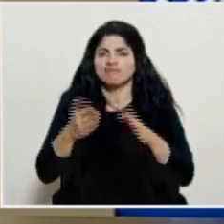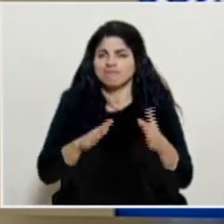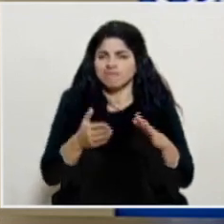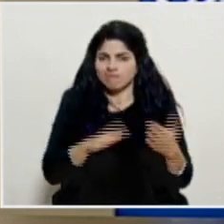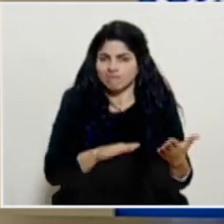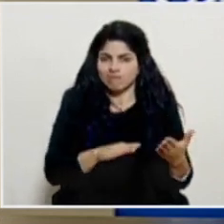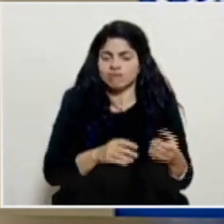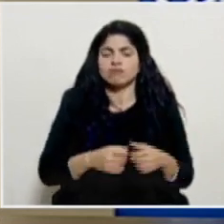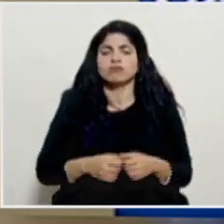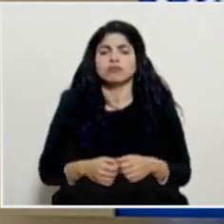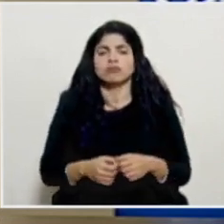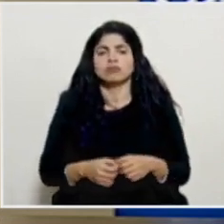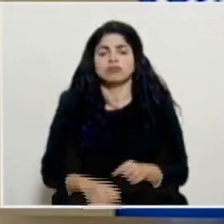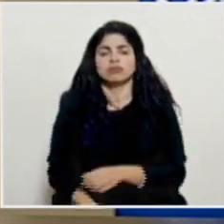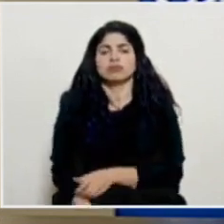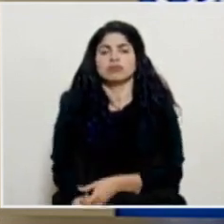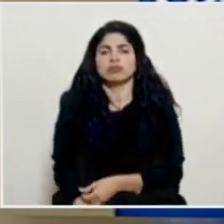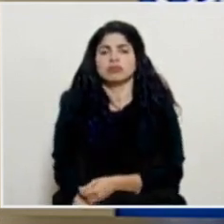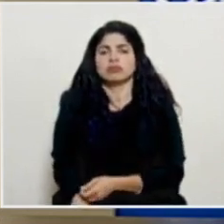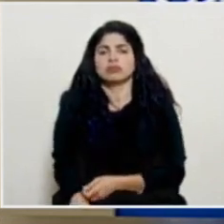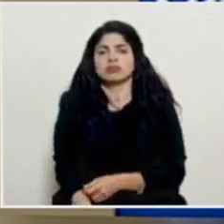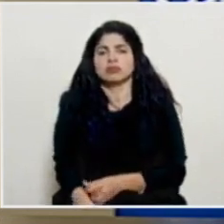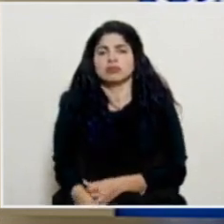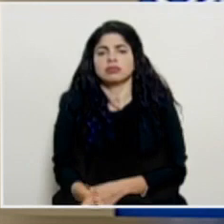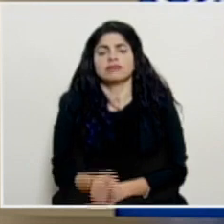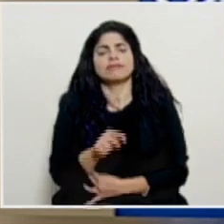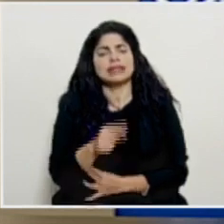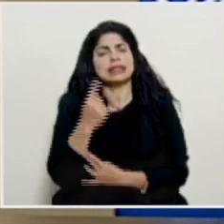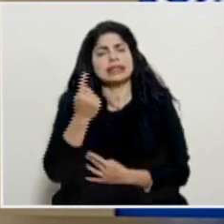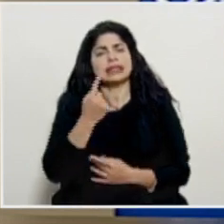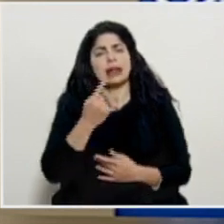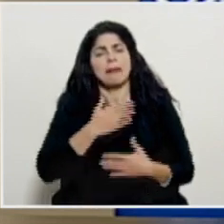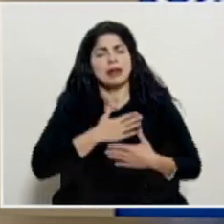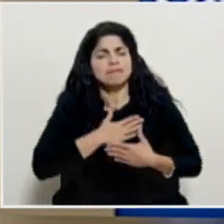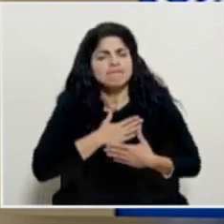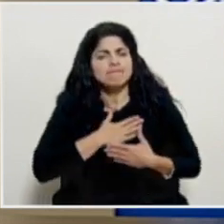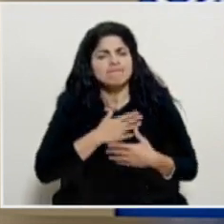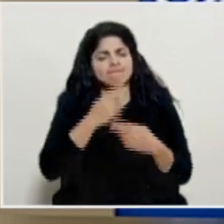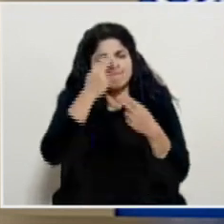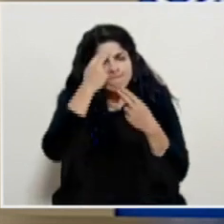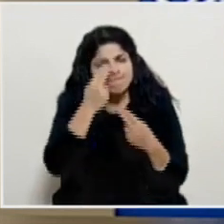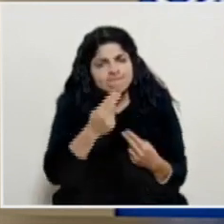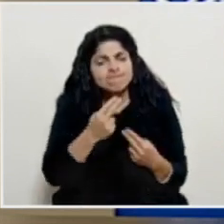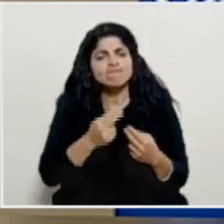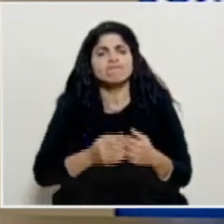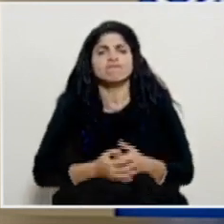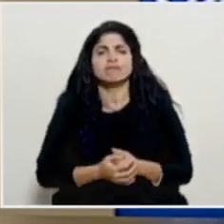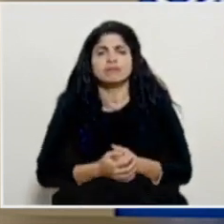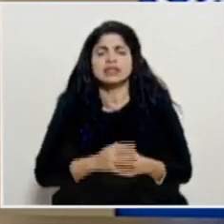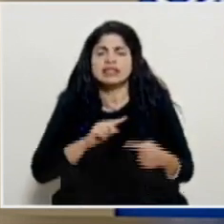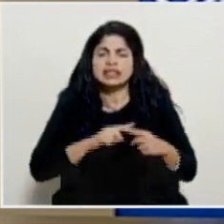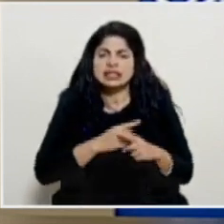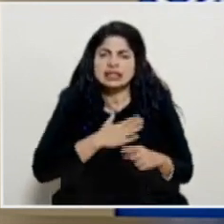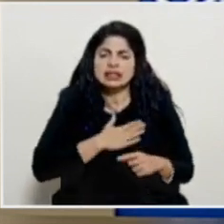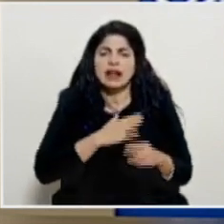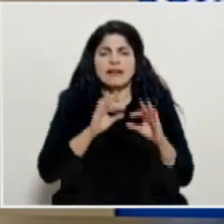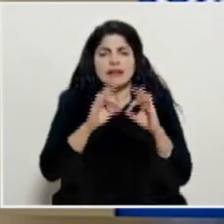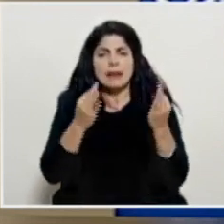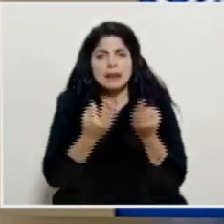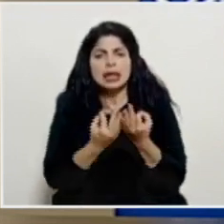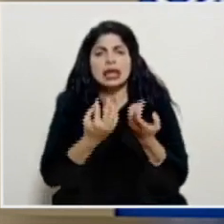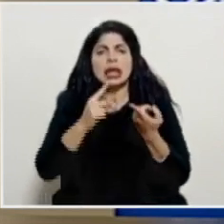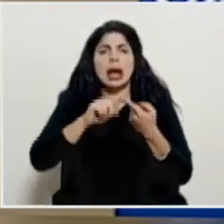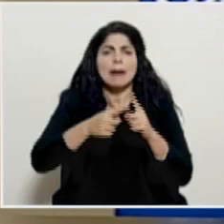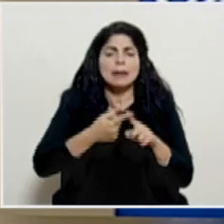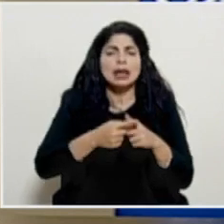y ahí siempre nuestro más sentido pésame a todas las familias, a todos los